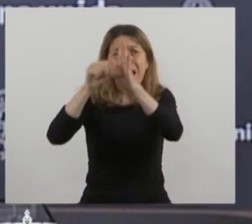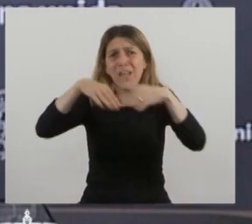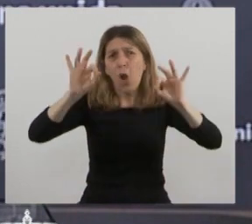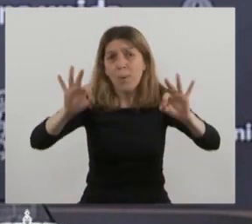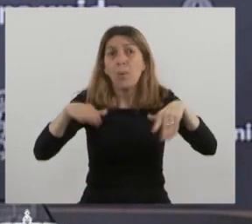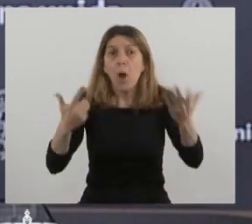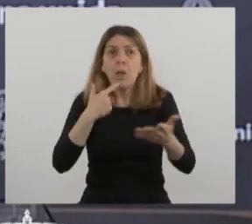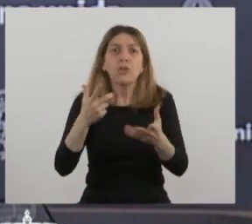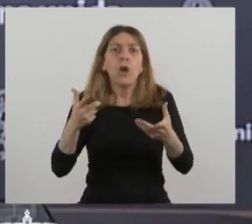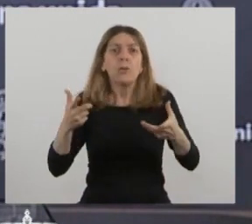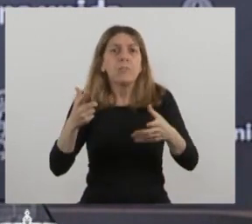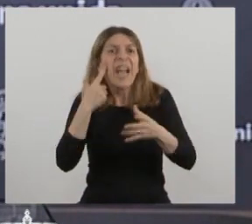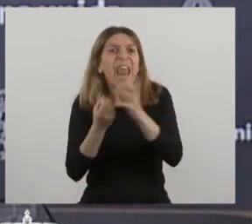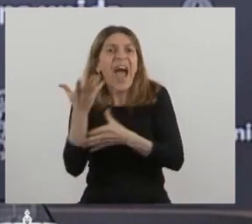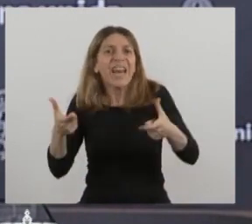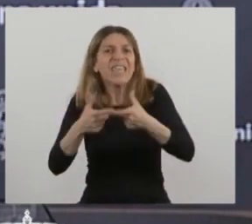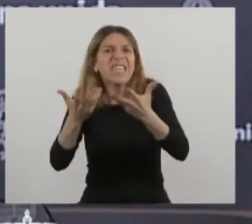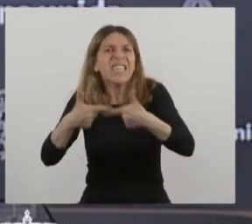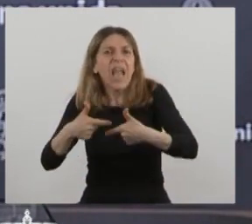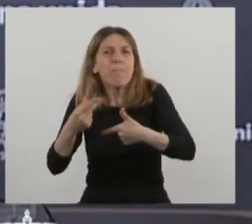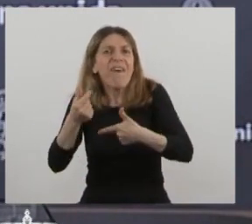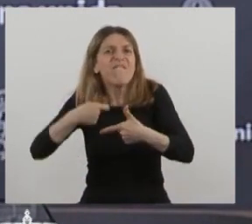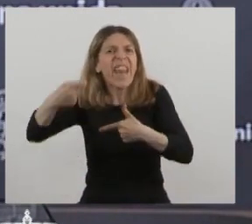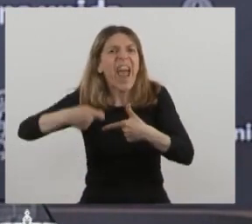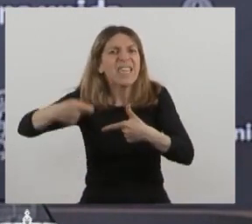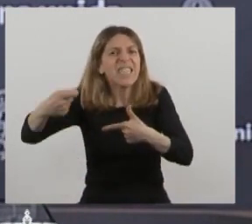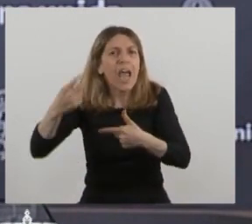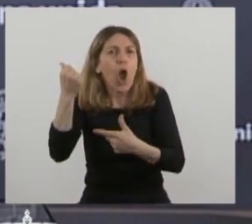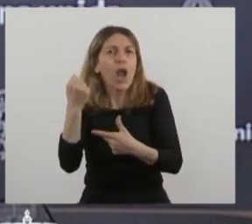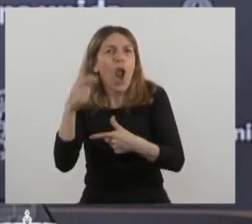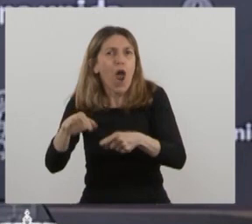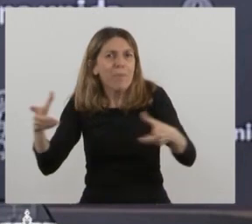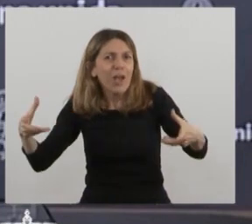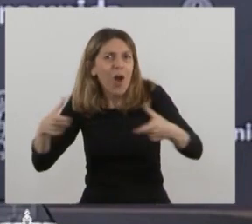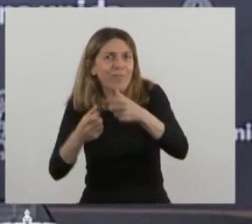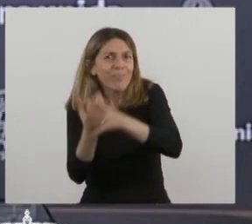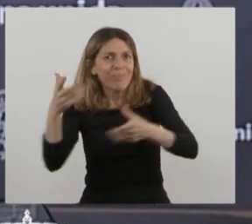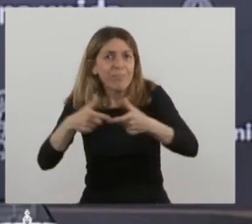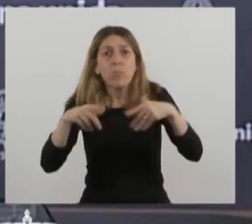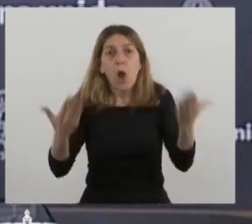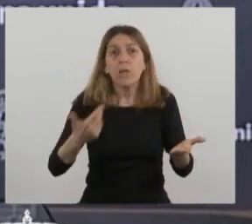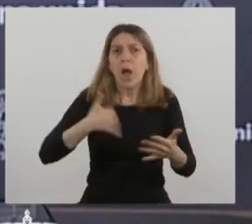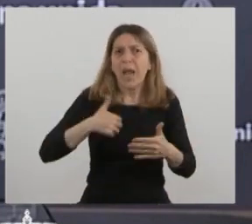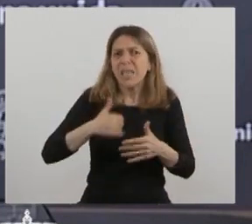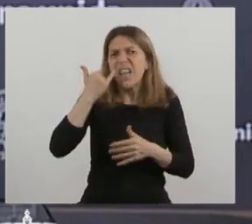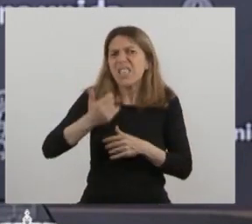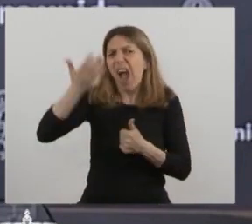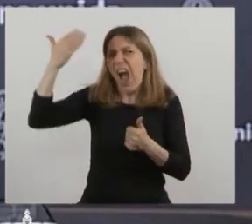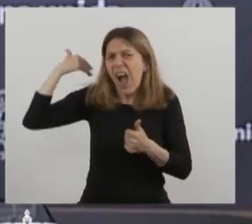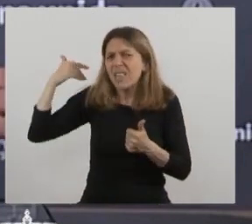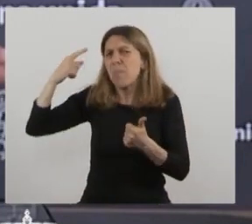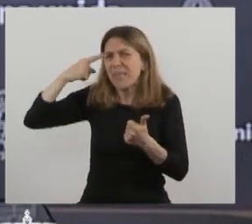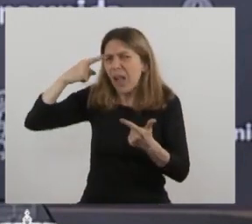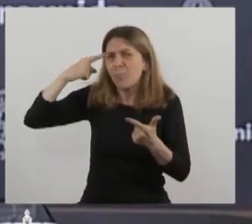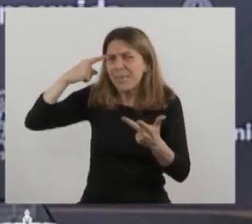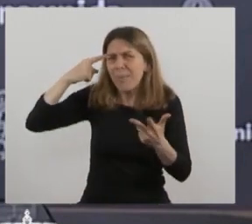multilateral de desarrollo. Con ese objetivo como prioridad, siempre Argentina ha venido impulsando en diferentes instancias.